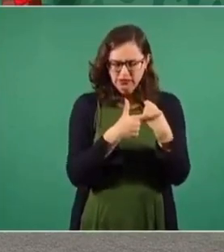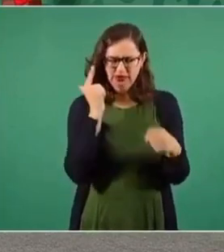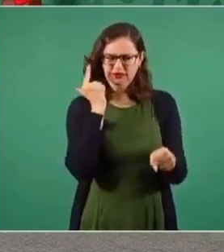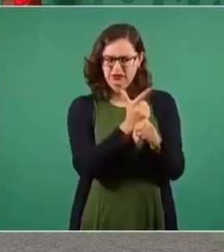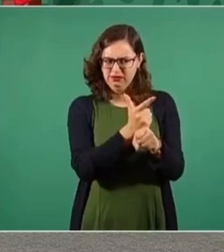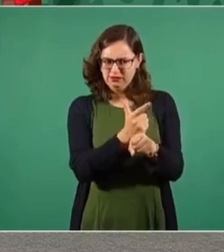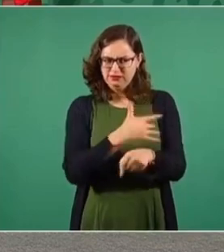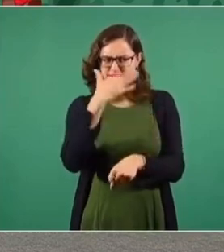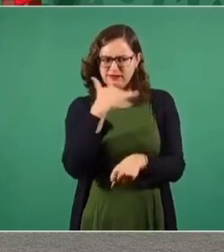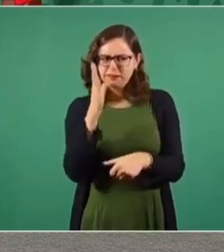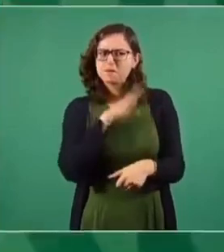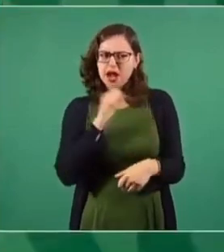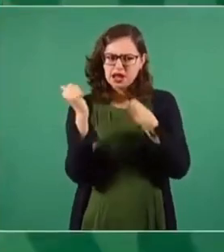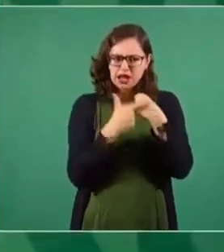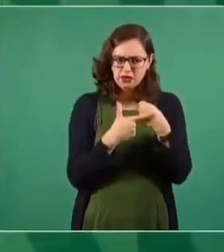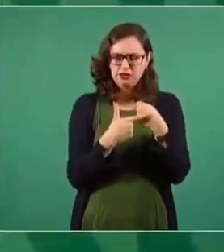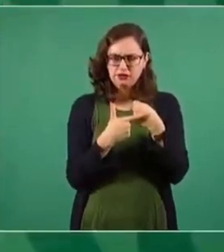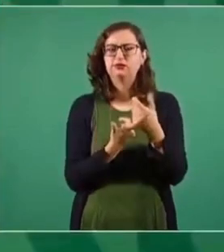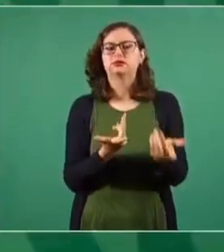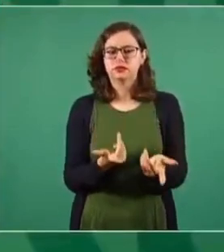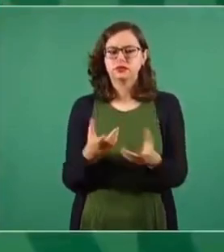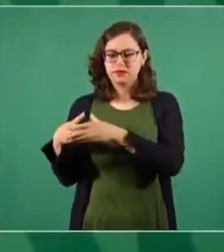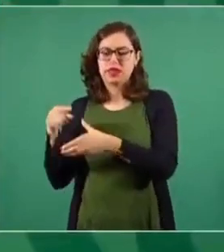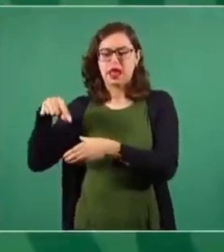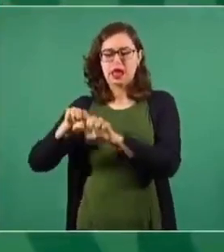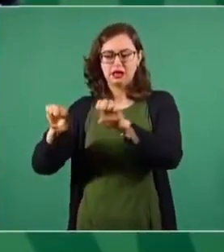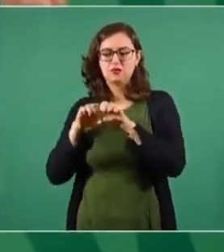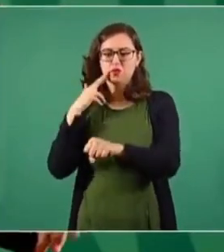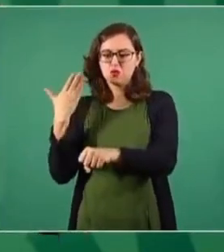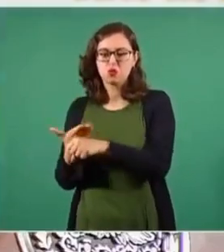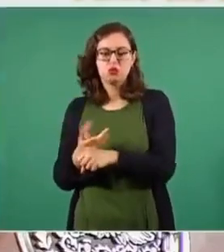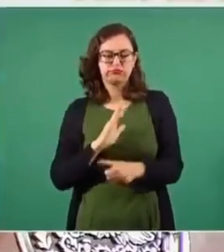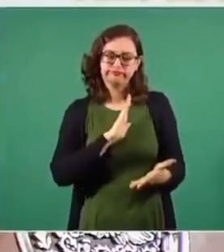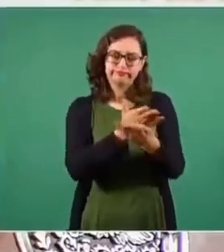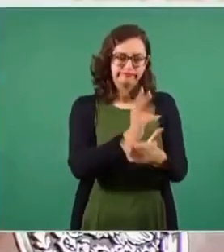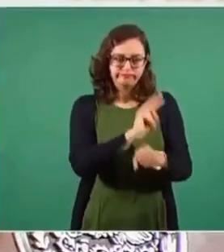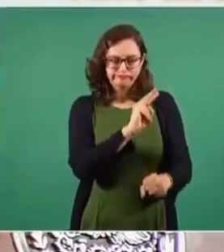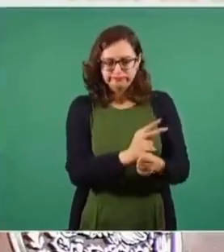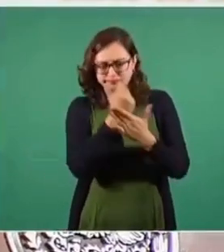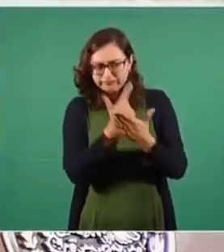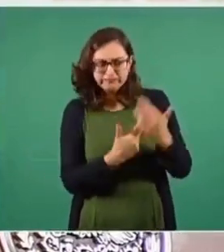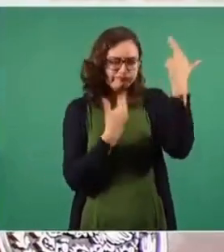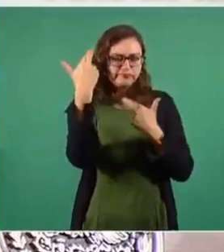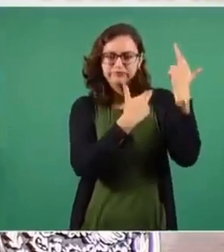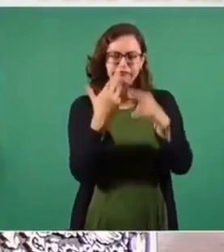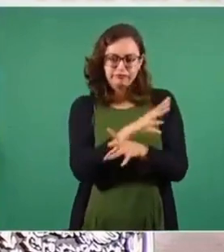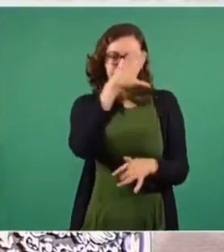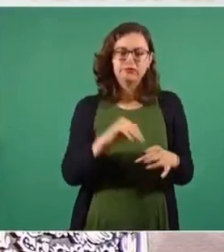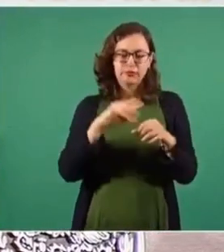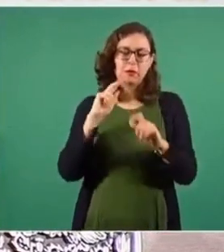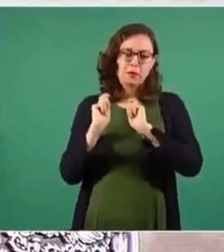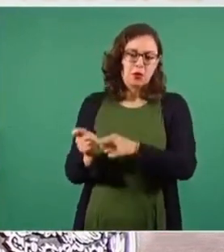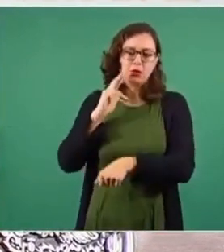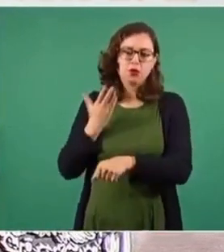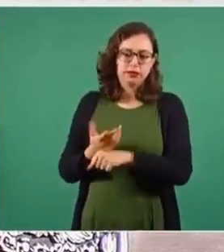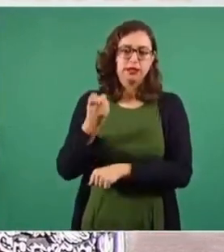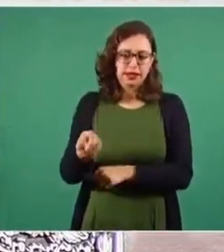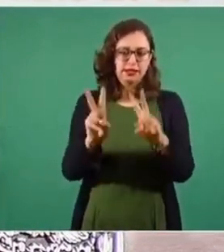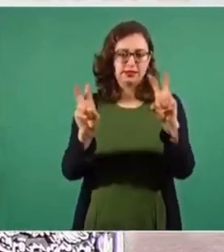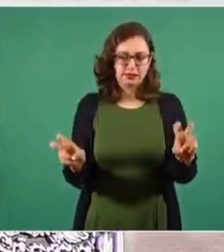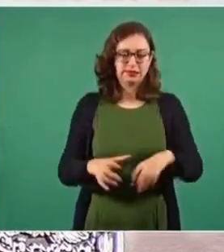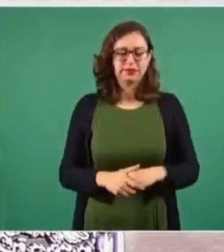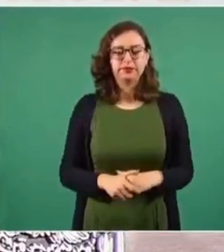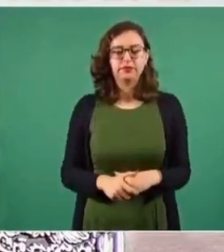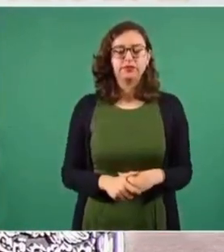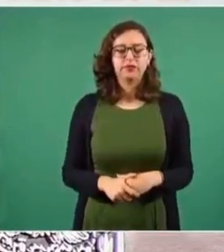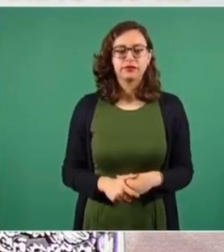indicios de malos manejos en una secretaría, este equipo lleve a cabo auditorías y sea el encargado de